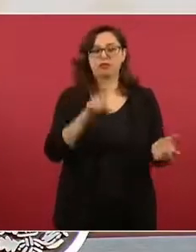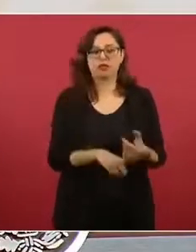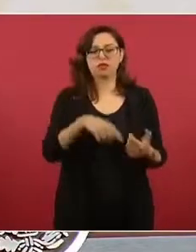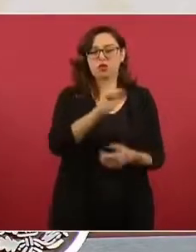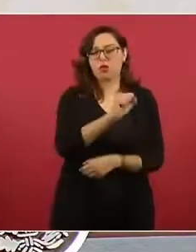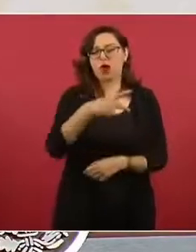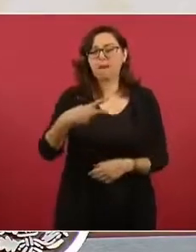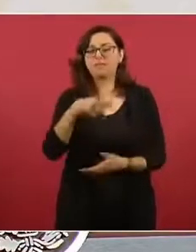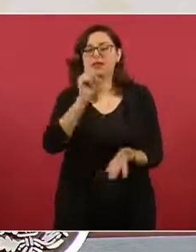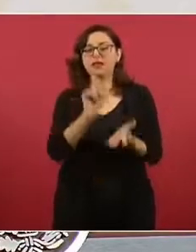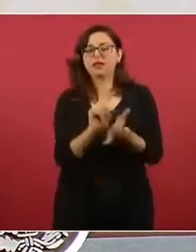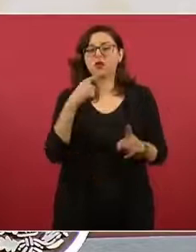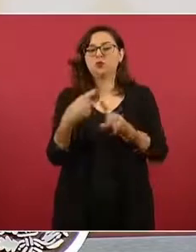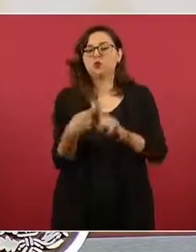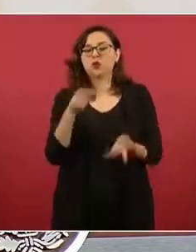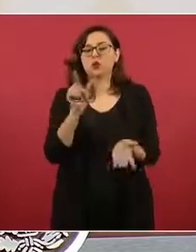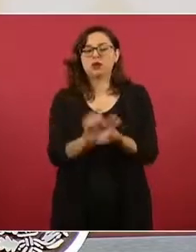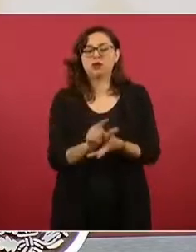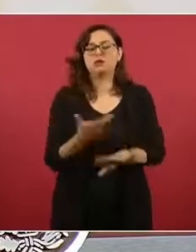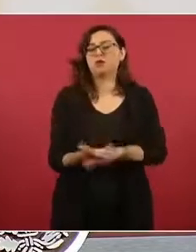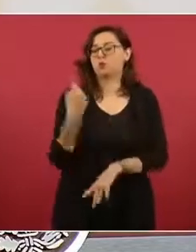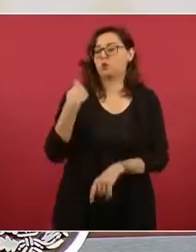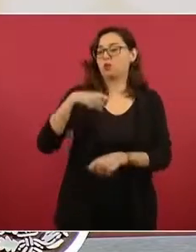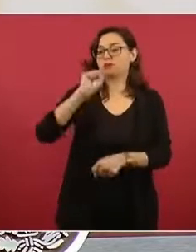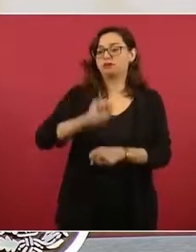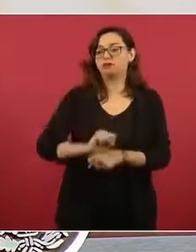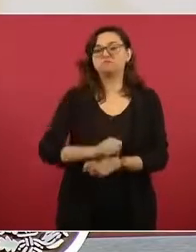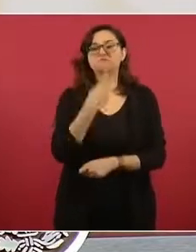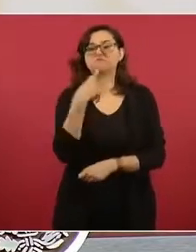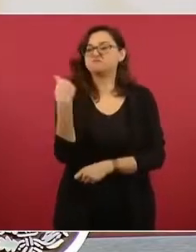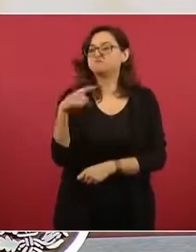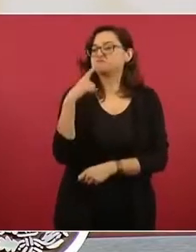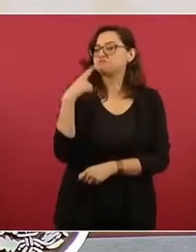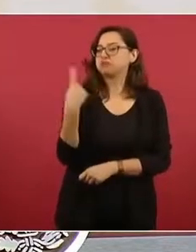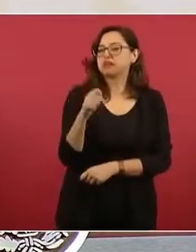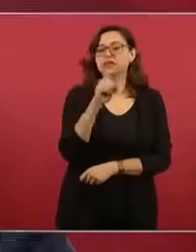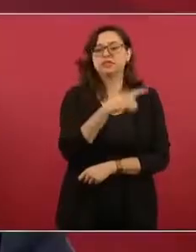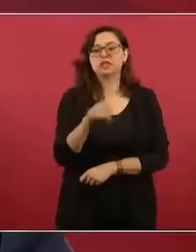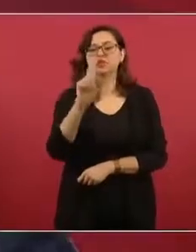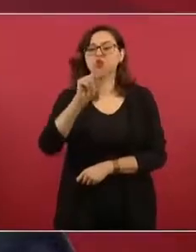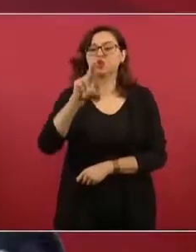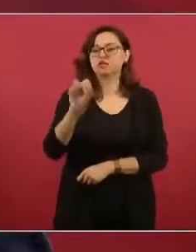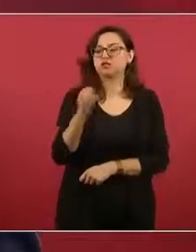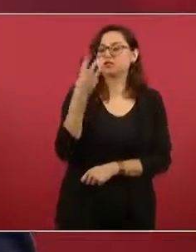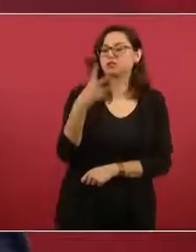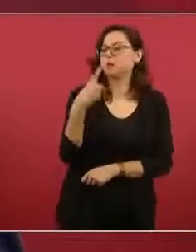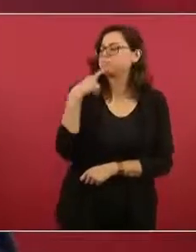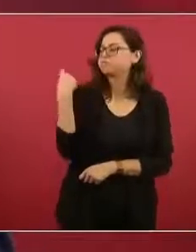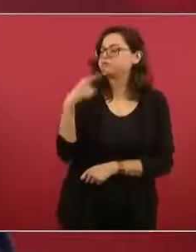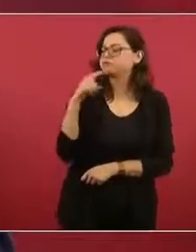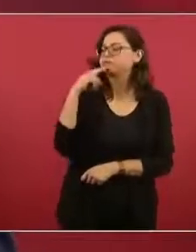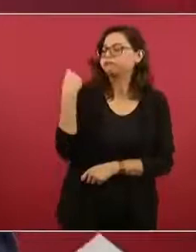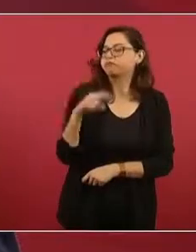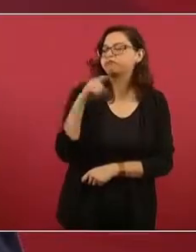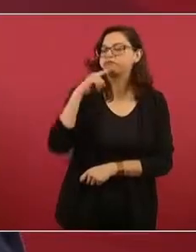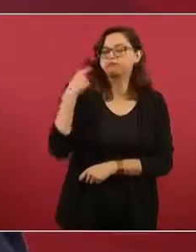183 denuncias y las atendimos a través de 150